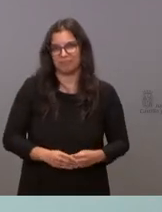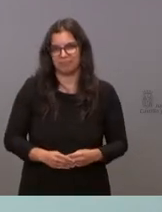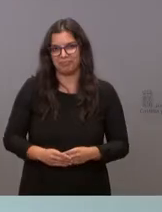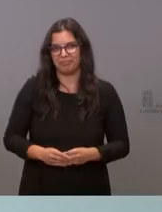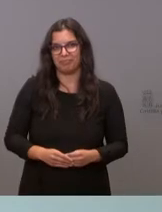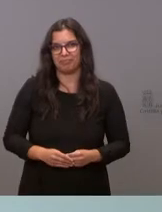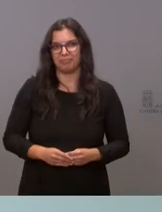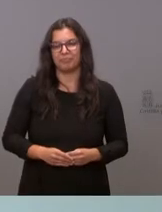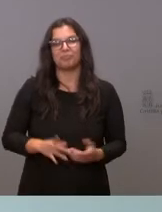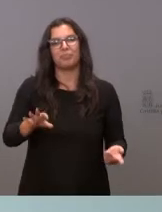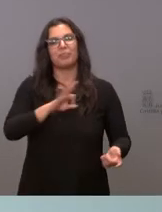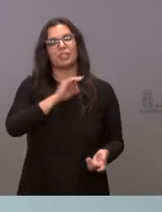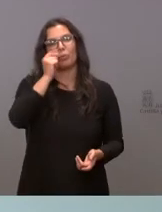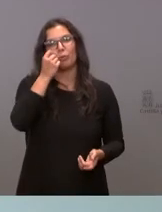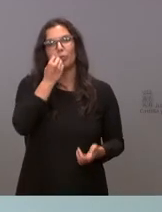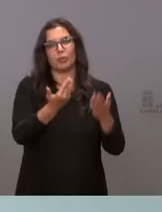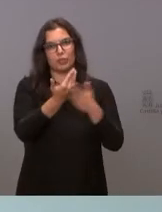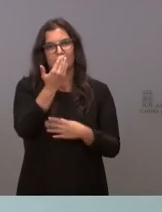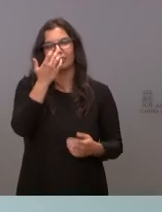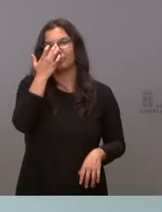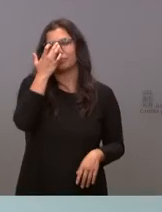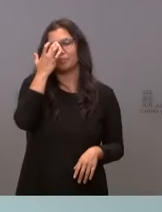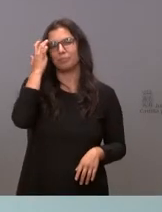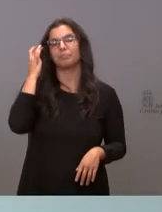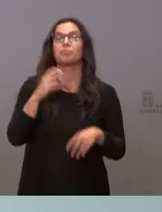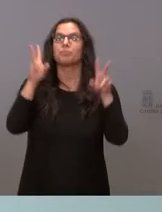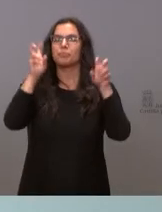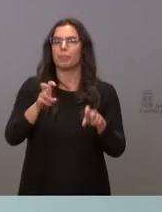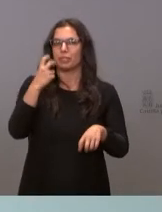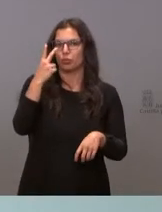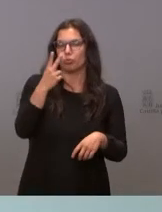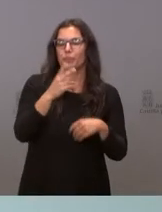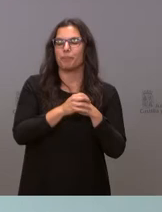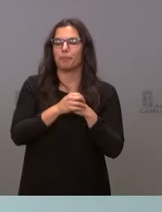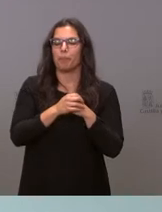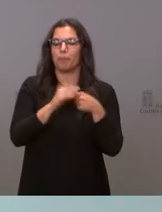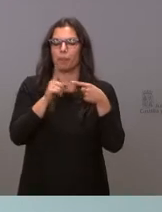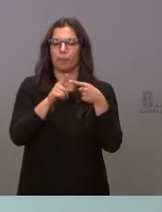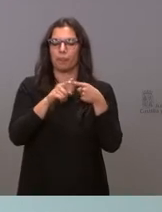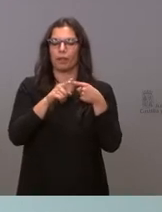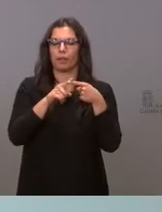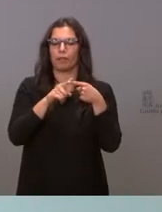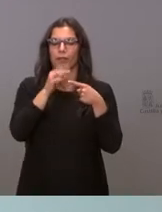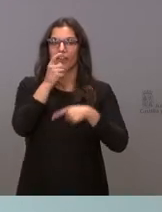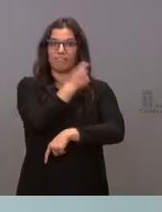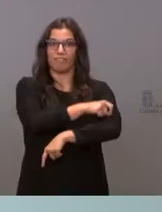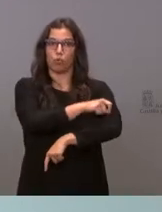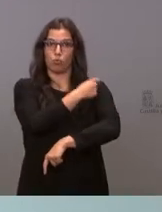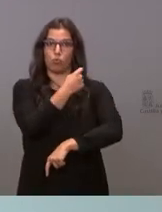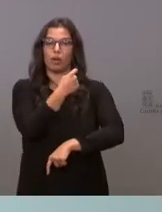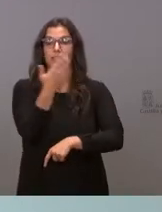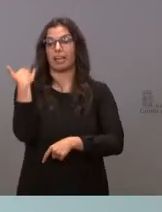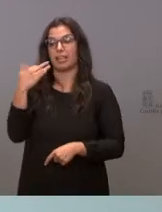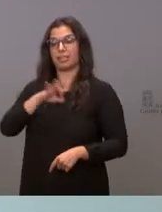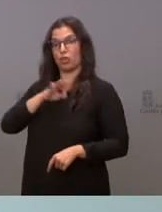Gracias, señor Manuel. Buenos días. En relación con dos cuestiones. Hay un stock de vacunas que ayer el señor